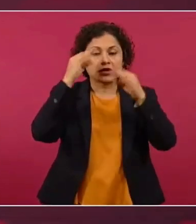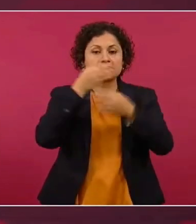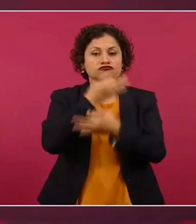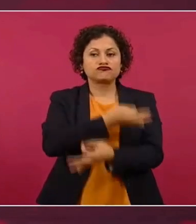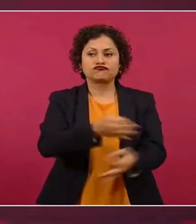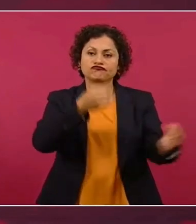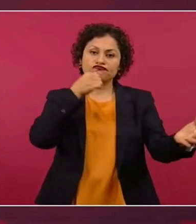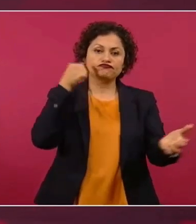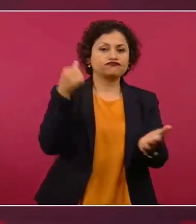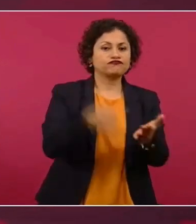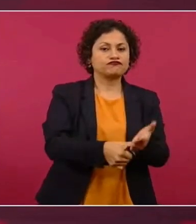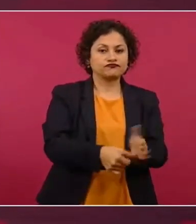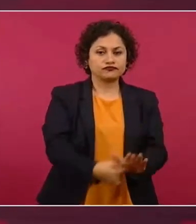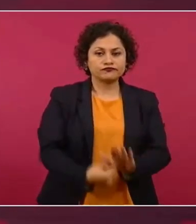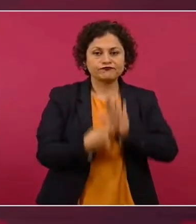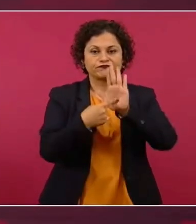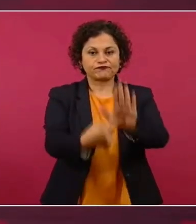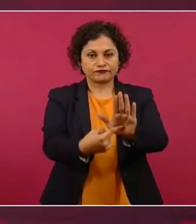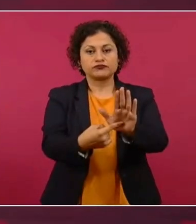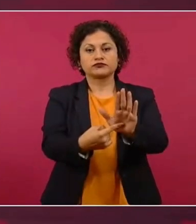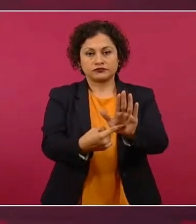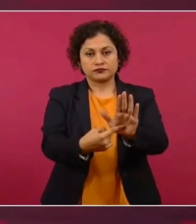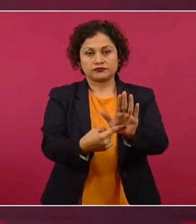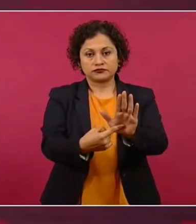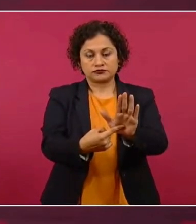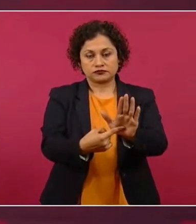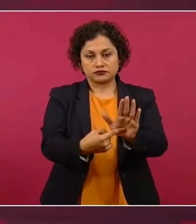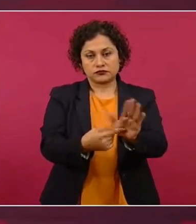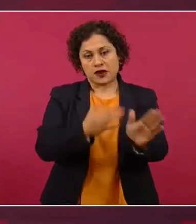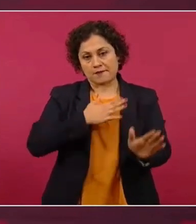presidencial.